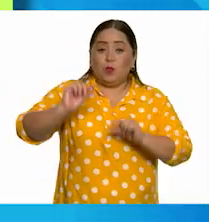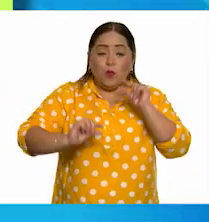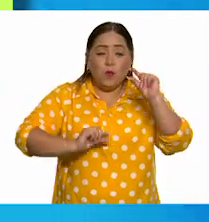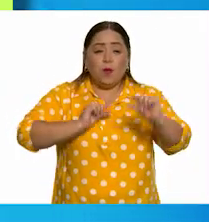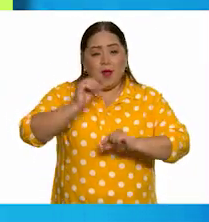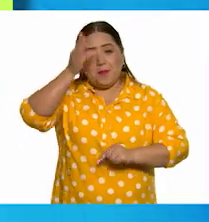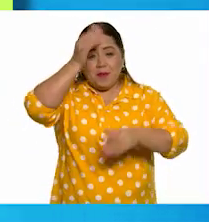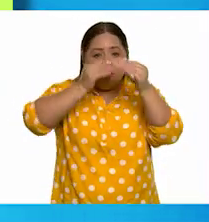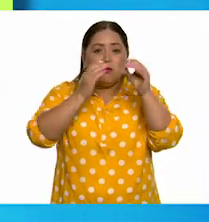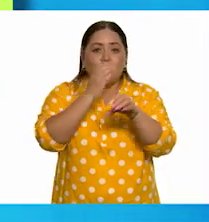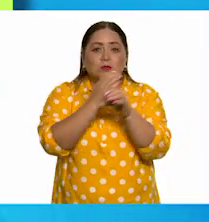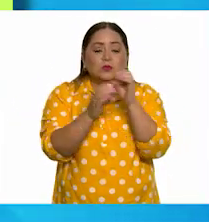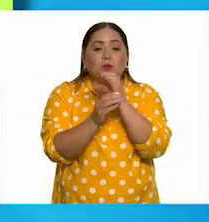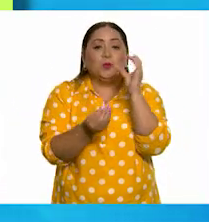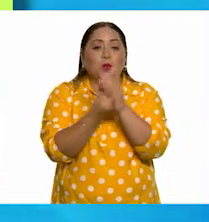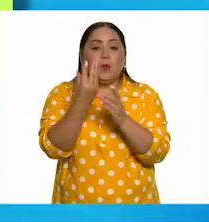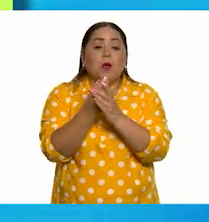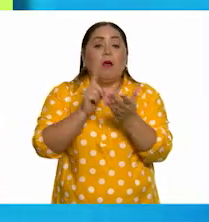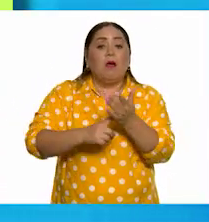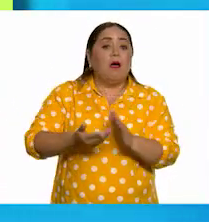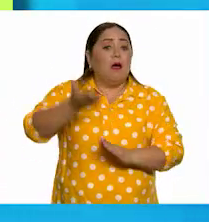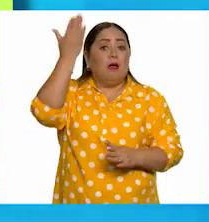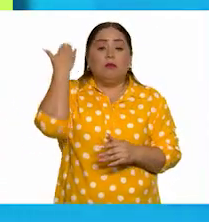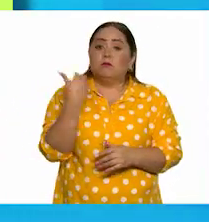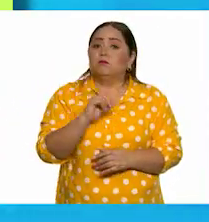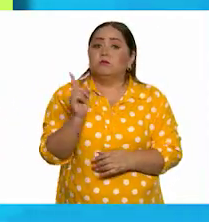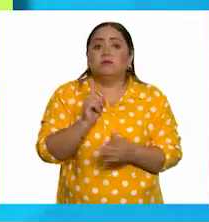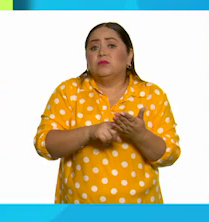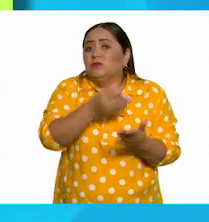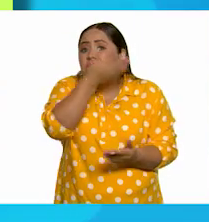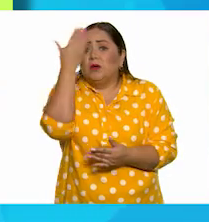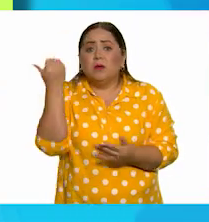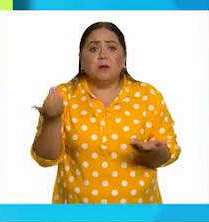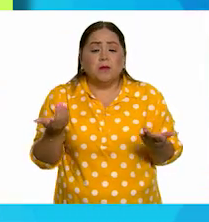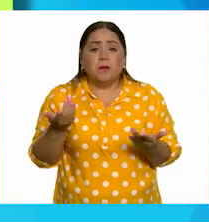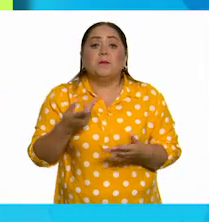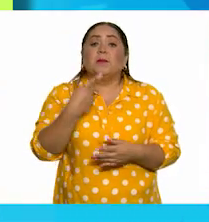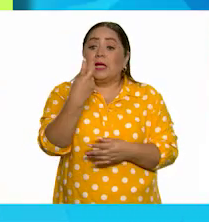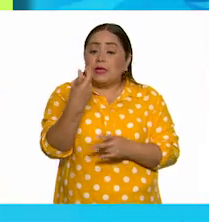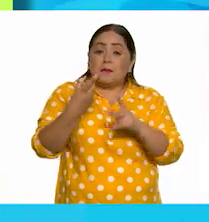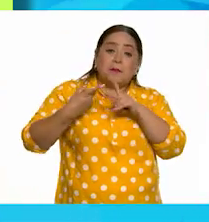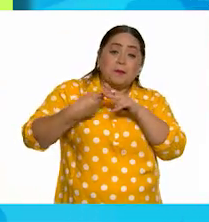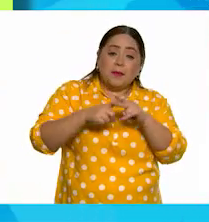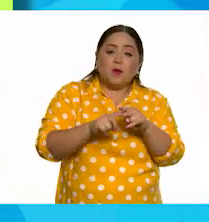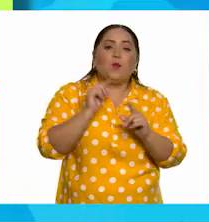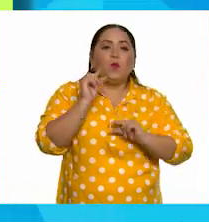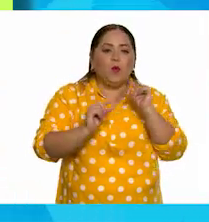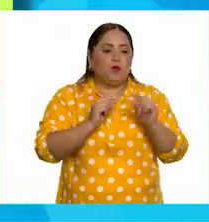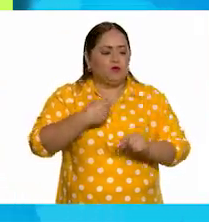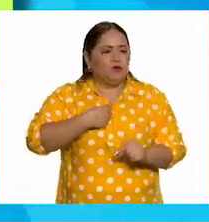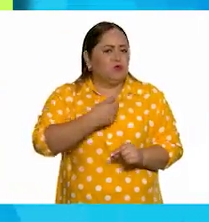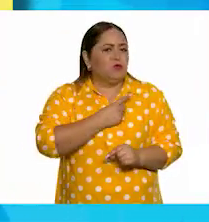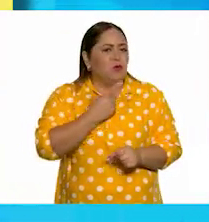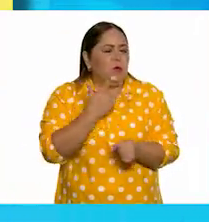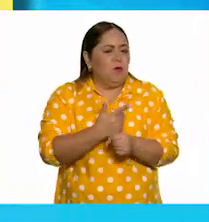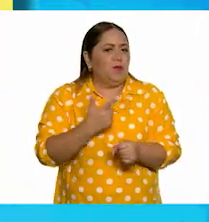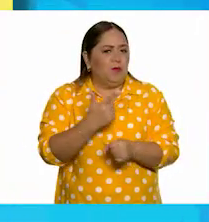aprendemos a hacer cosas nuevas que antes no podíamos o no sabíamos cómo. Y empezamos a hacerlas solos.